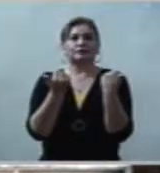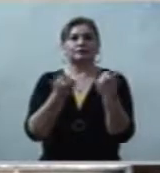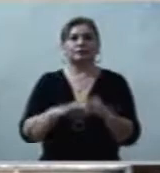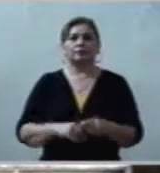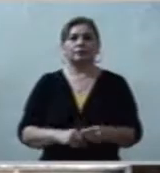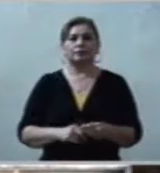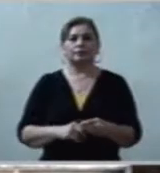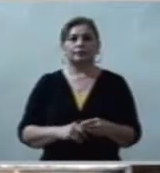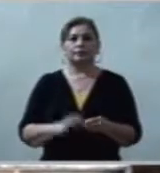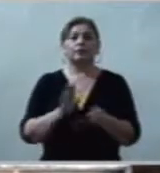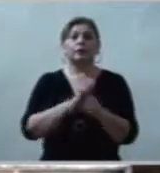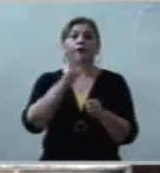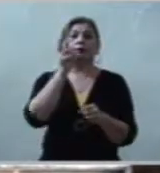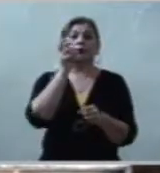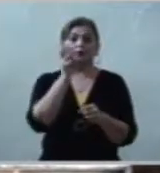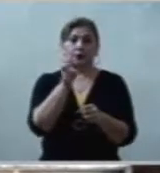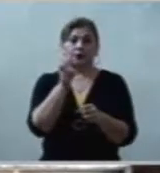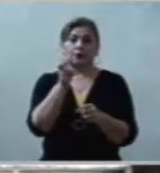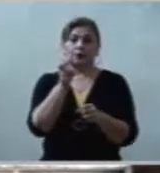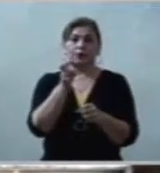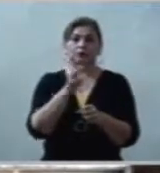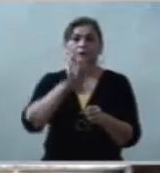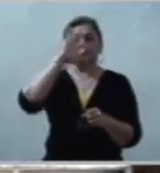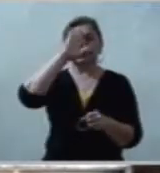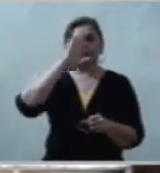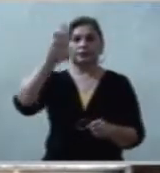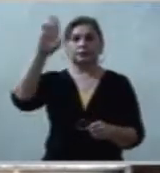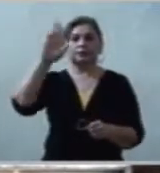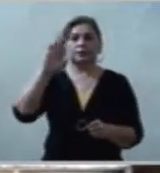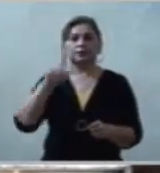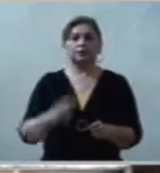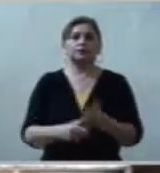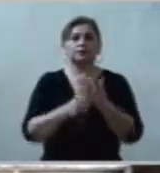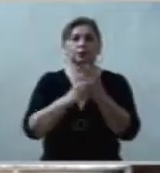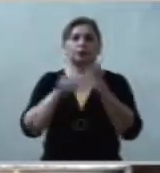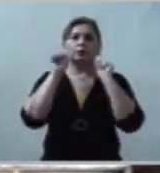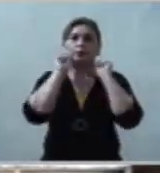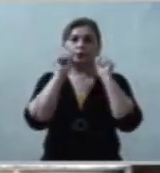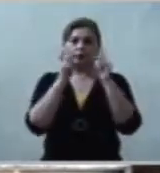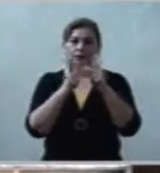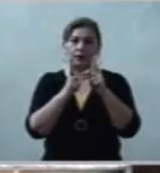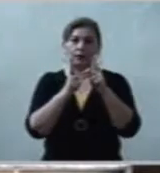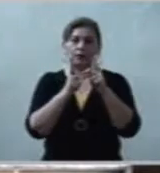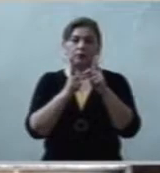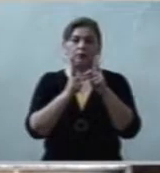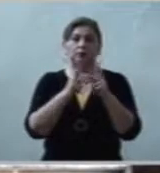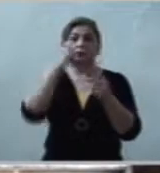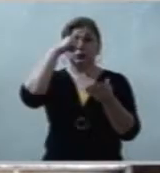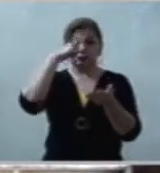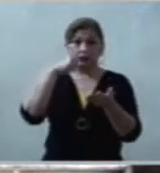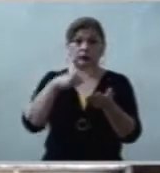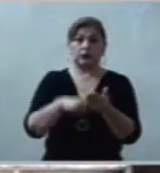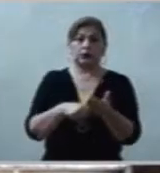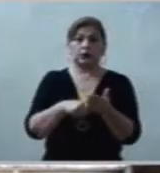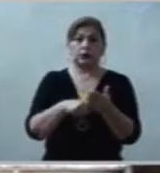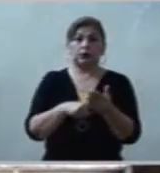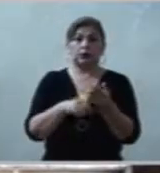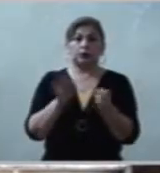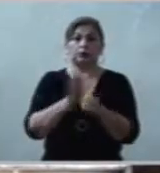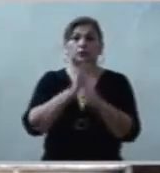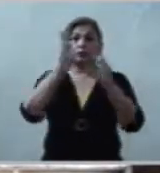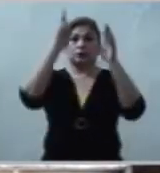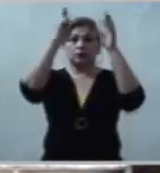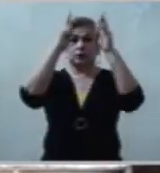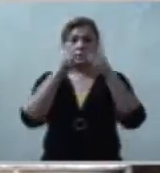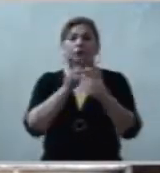Por eso, el Señor le dijo a Pedro, si crees por un regalo de